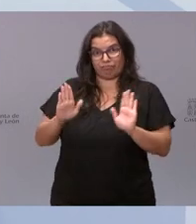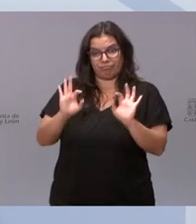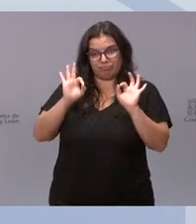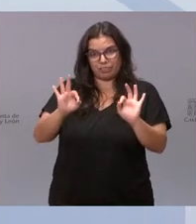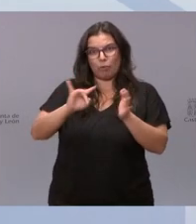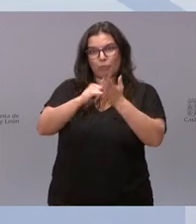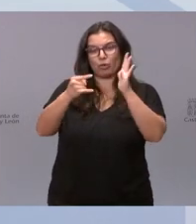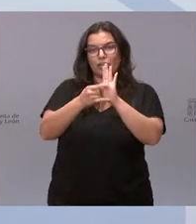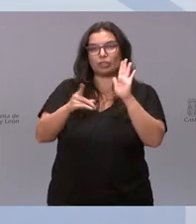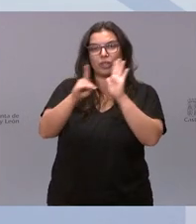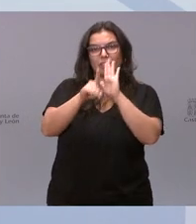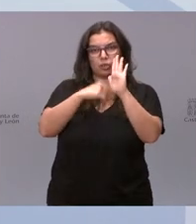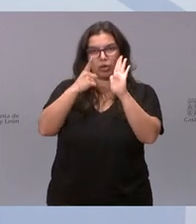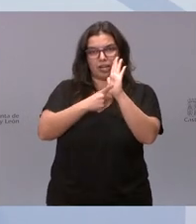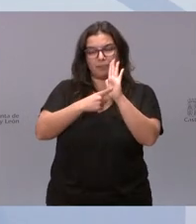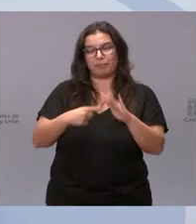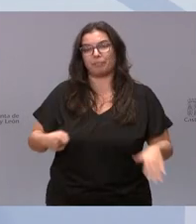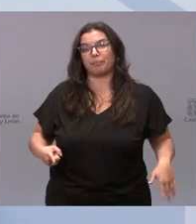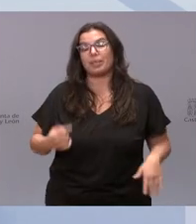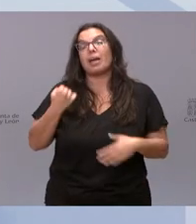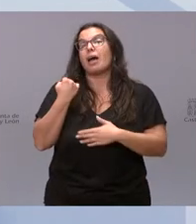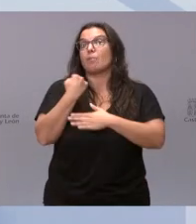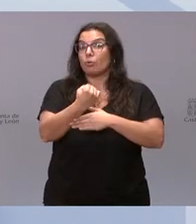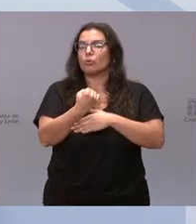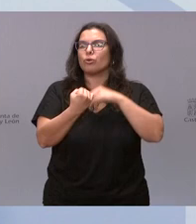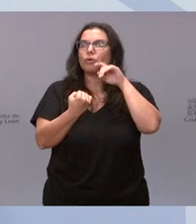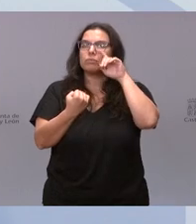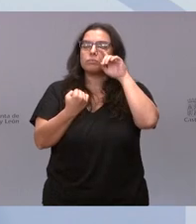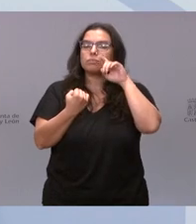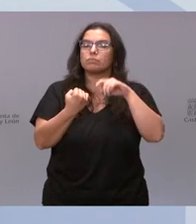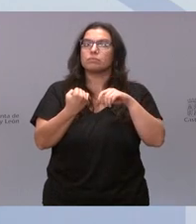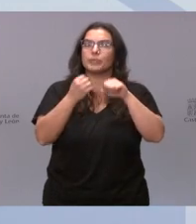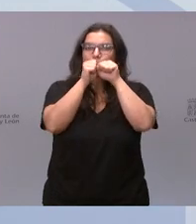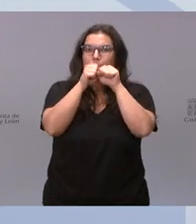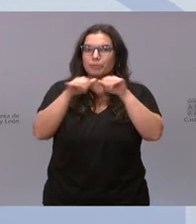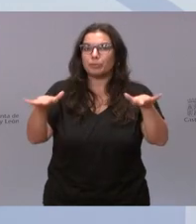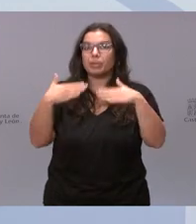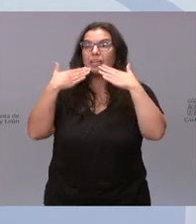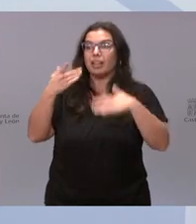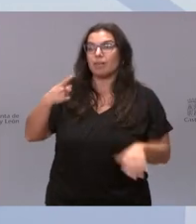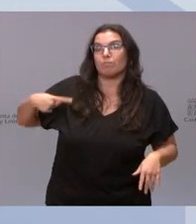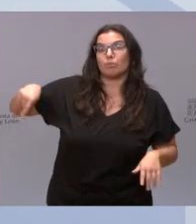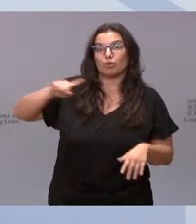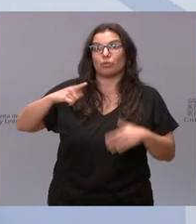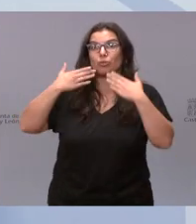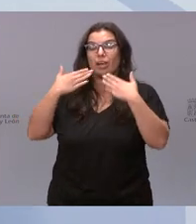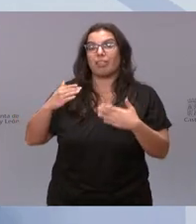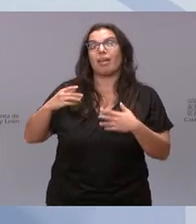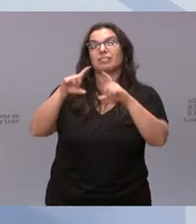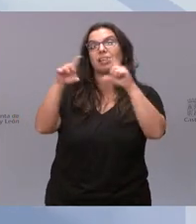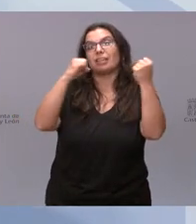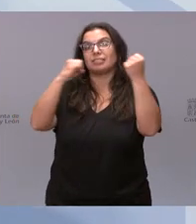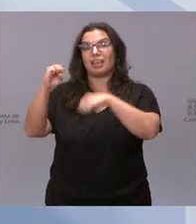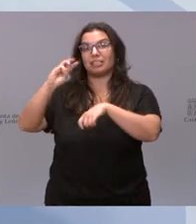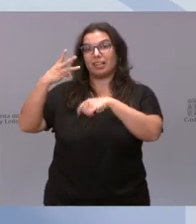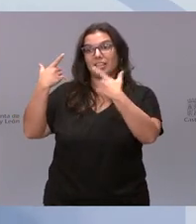decreto ley que acabo de firmar. Este apoyo lo vamos a difundir a través vuestro, a través de las entidades del tercer sector.